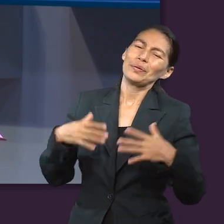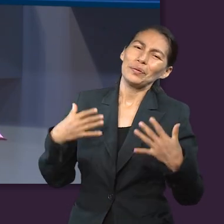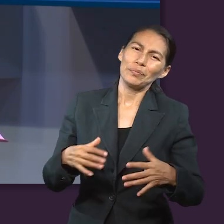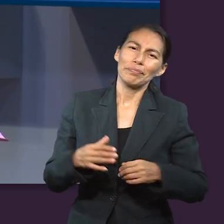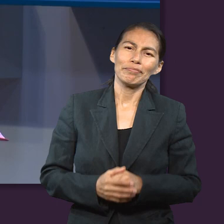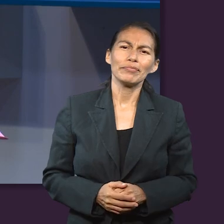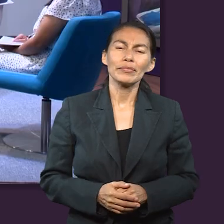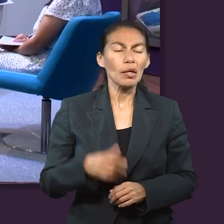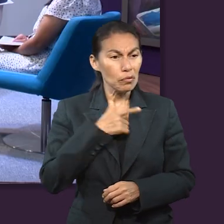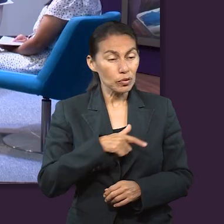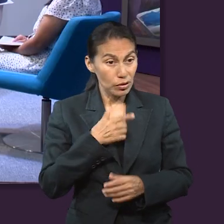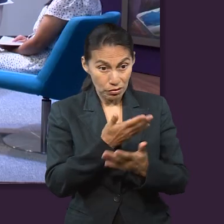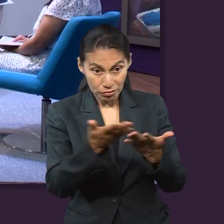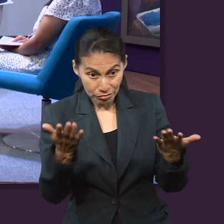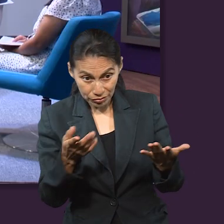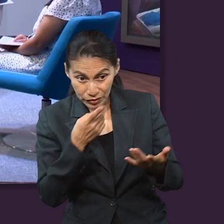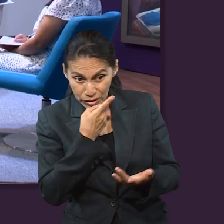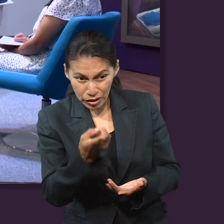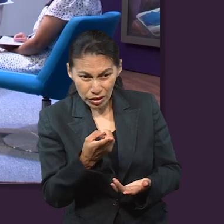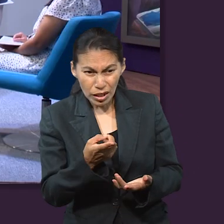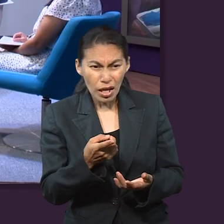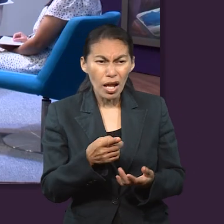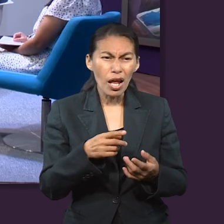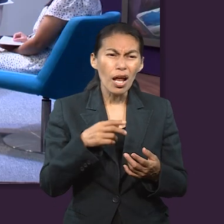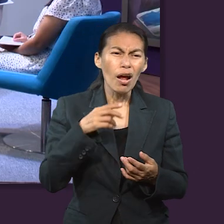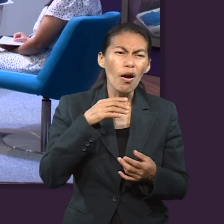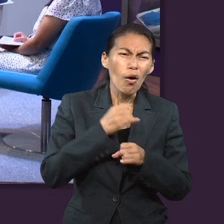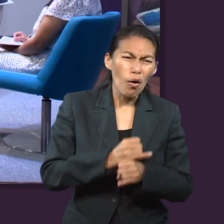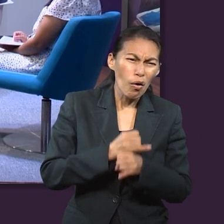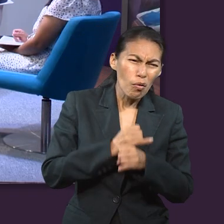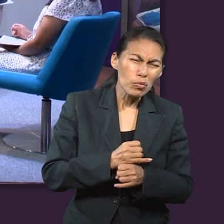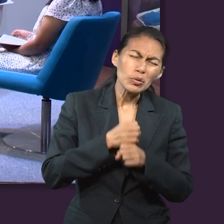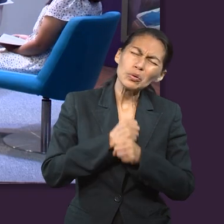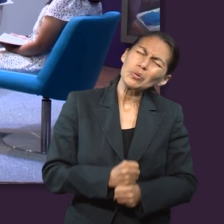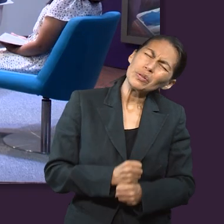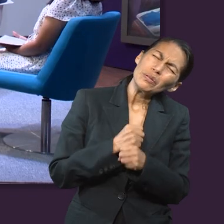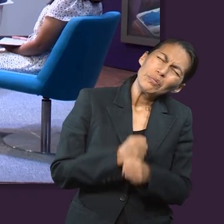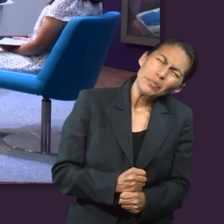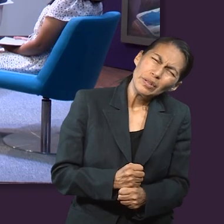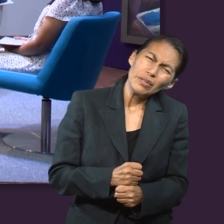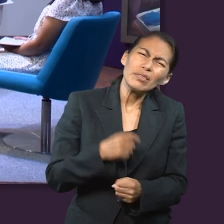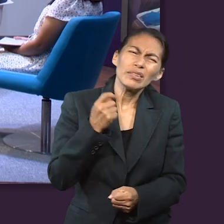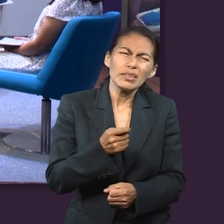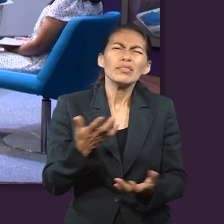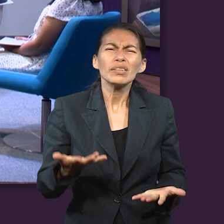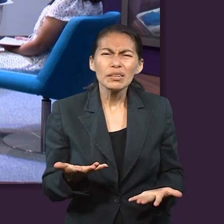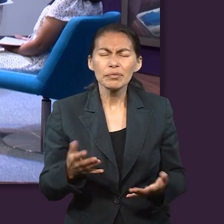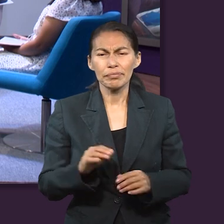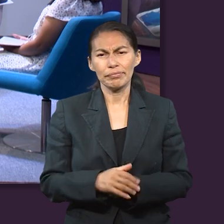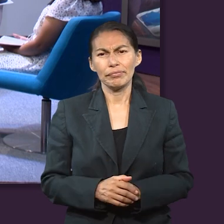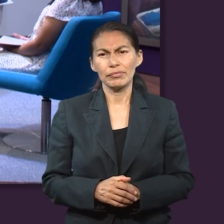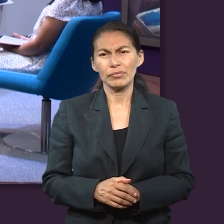recompensa mucho más grande. Entonces me gustaría que discutiéramos la pregunta, ¿cuál es la esencia de la lucha de Job?